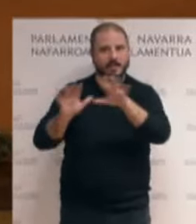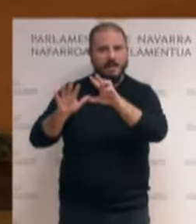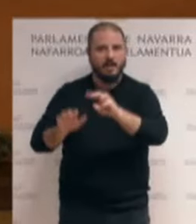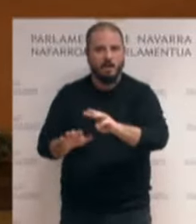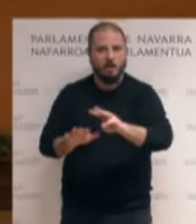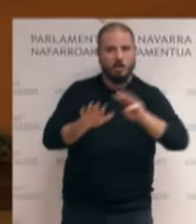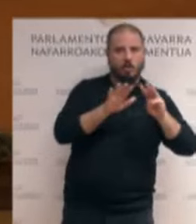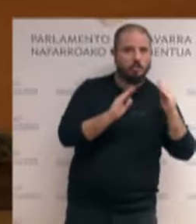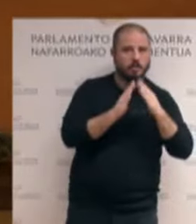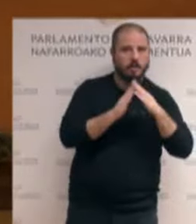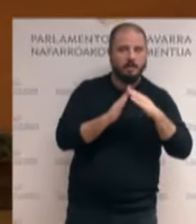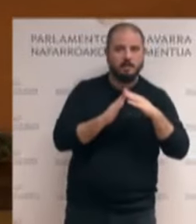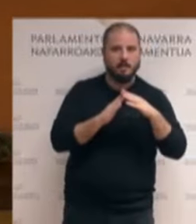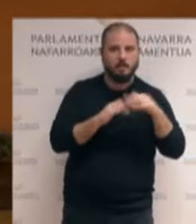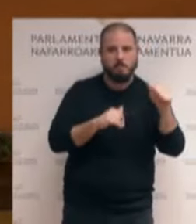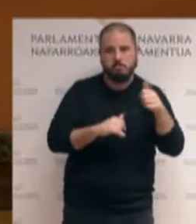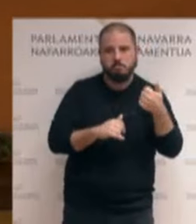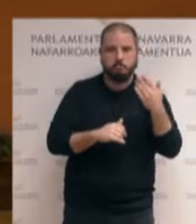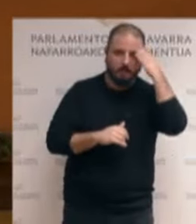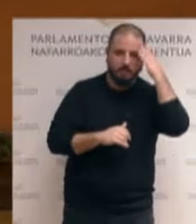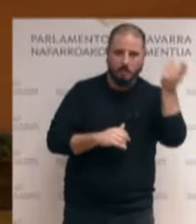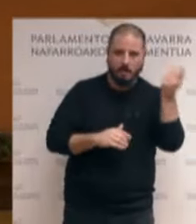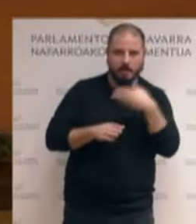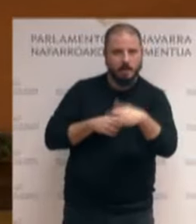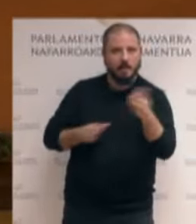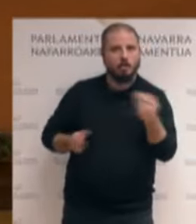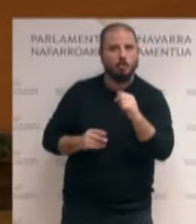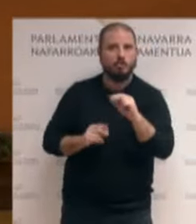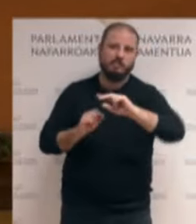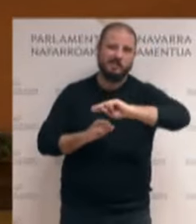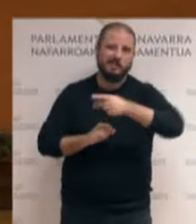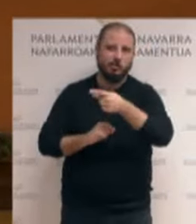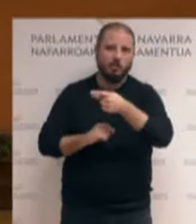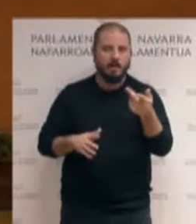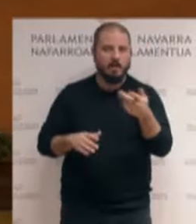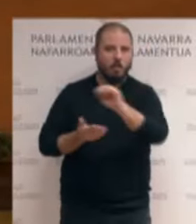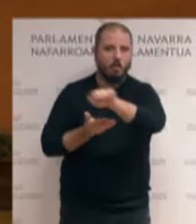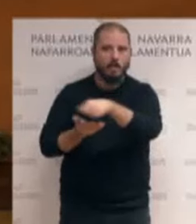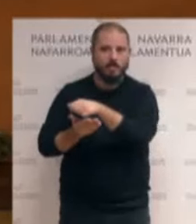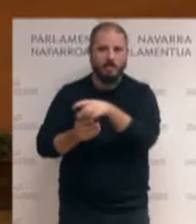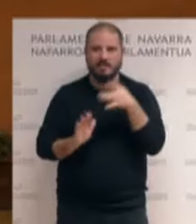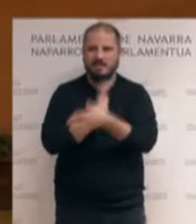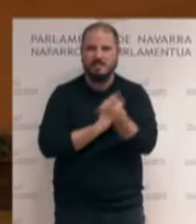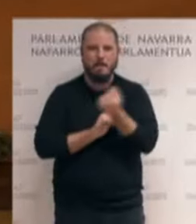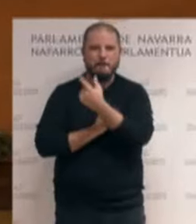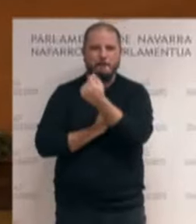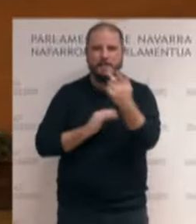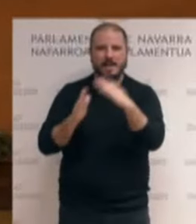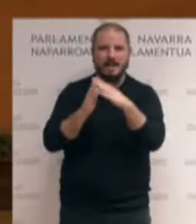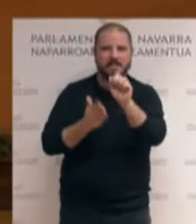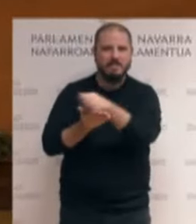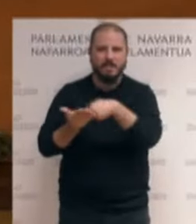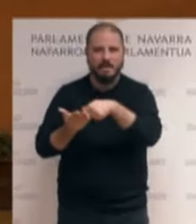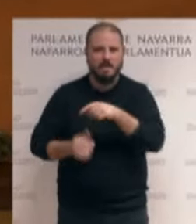principal y el resto están vacías o son viviendas secundarias. Es decir, hay miles de viviendas vacías y hay miles de personas